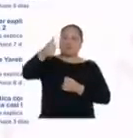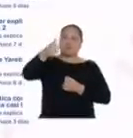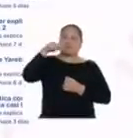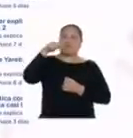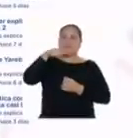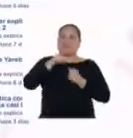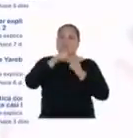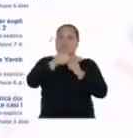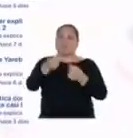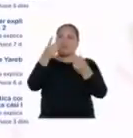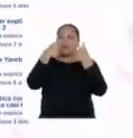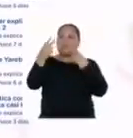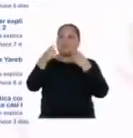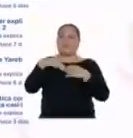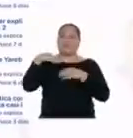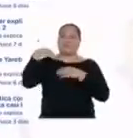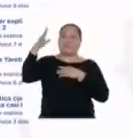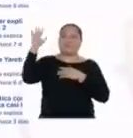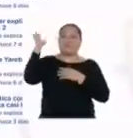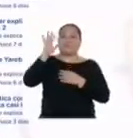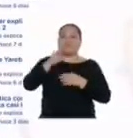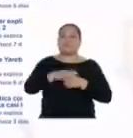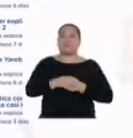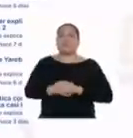y sigue mi canal. ¡Hasta la próxima!